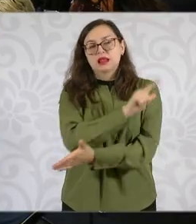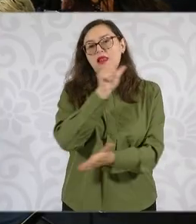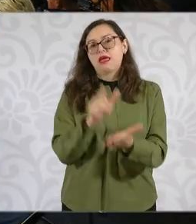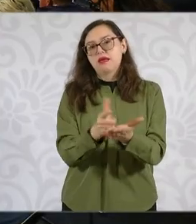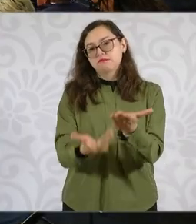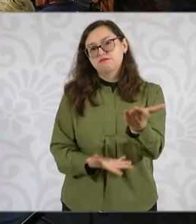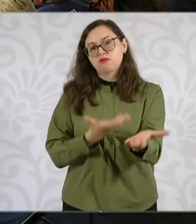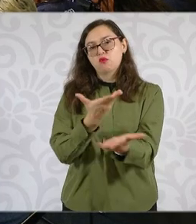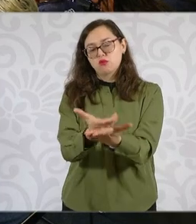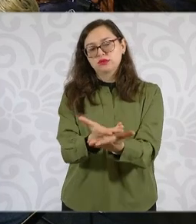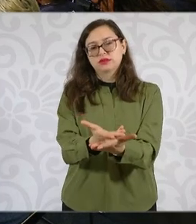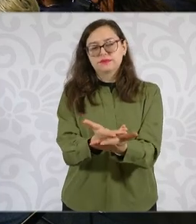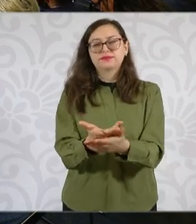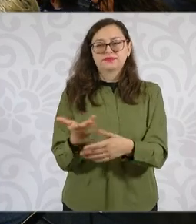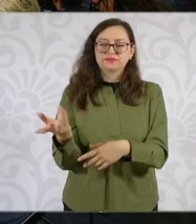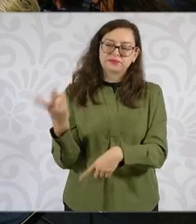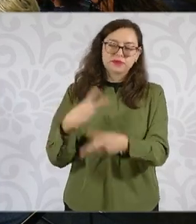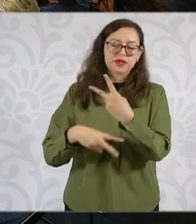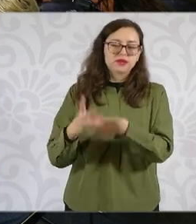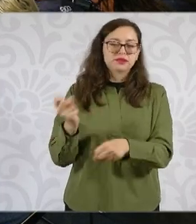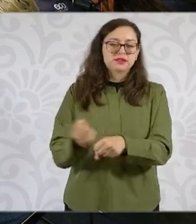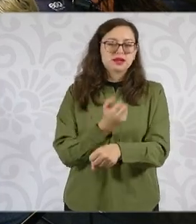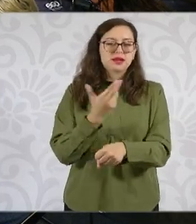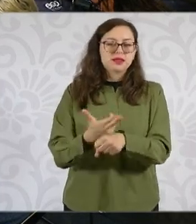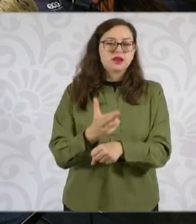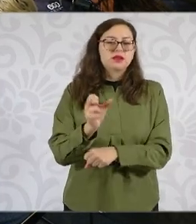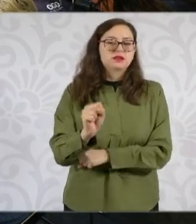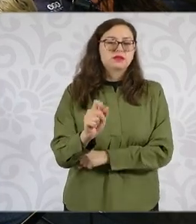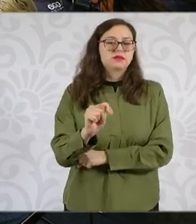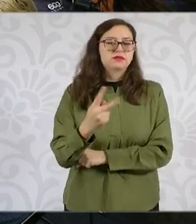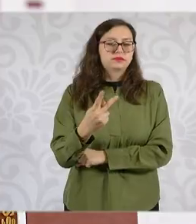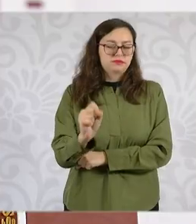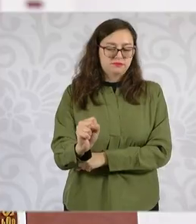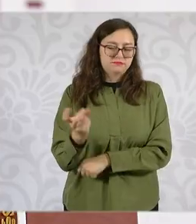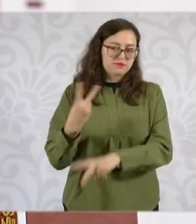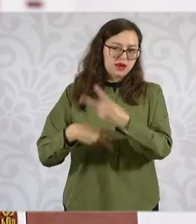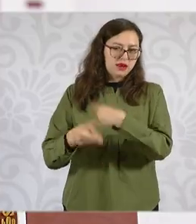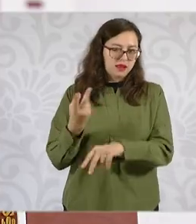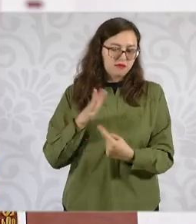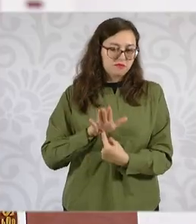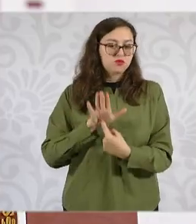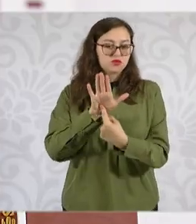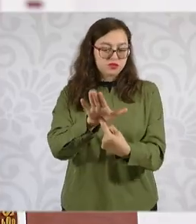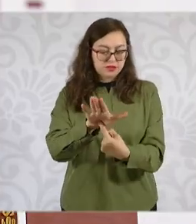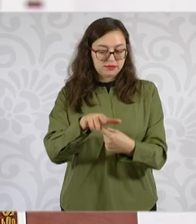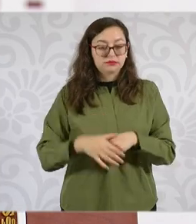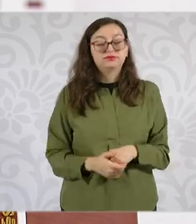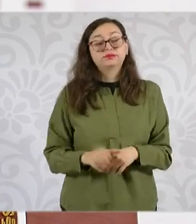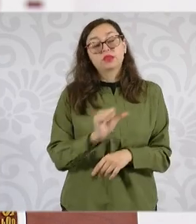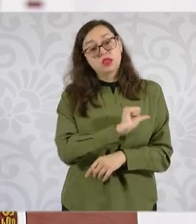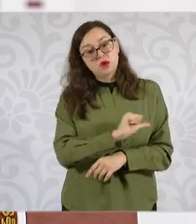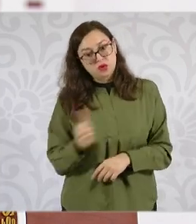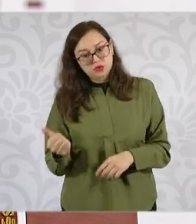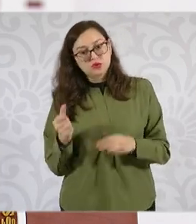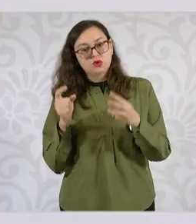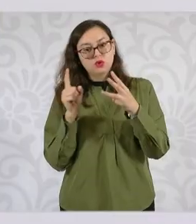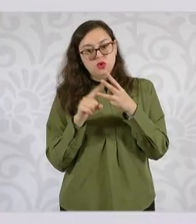presentarla. Y por otro lado, en efecto, hay otros dos, digamos, sectores muy importantes.